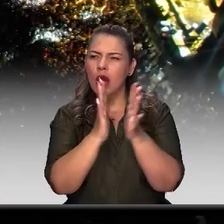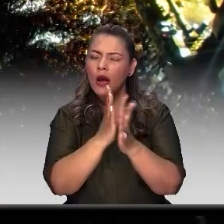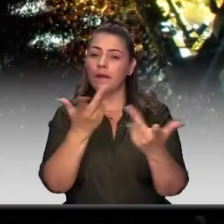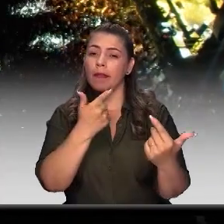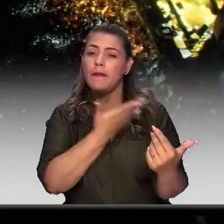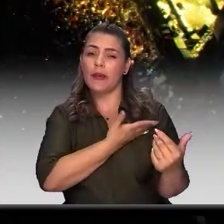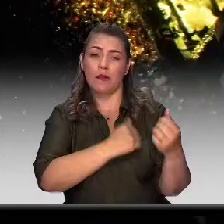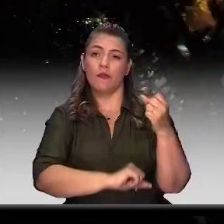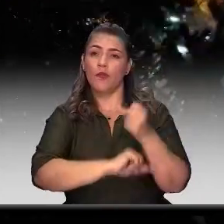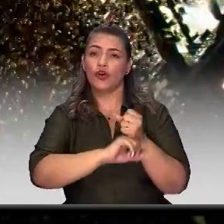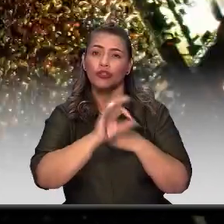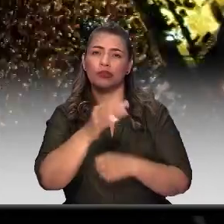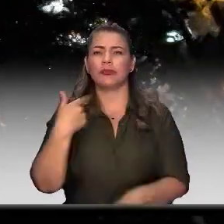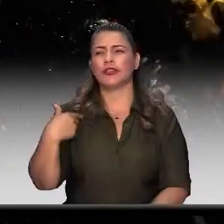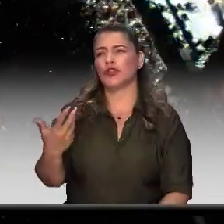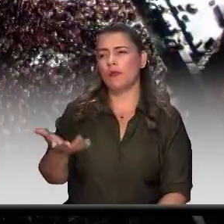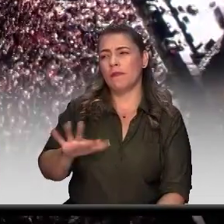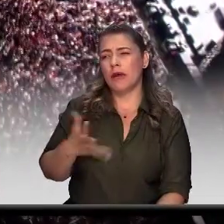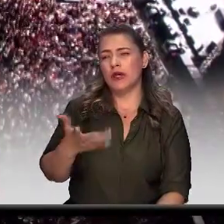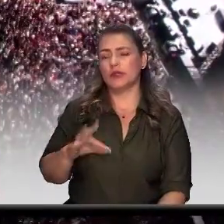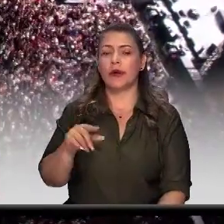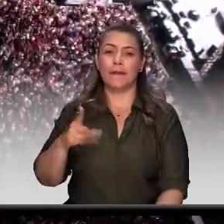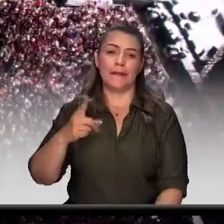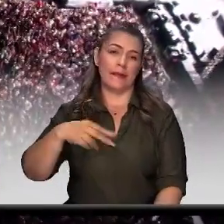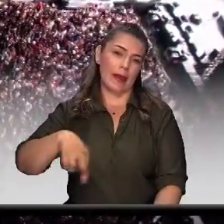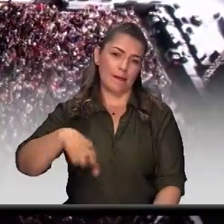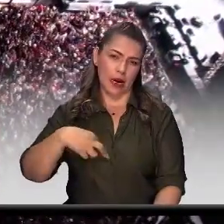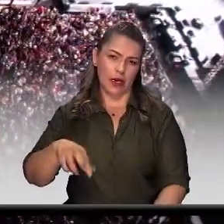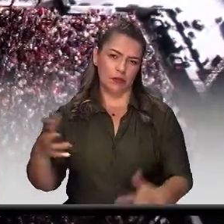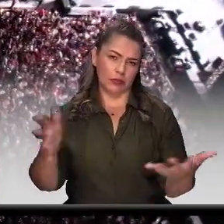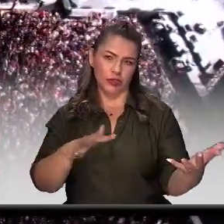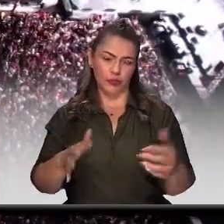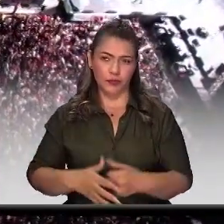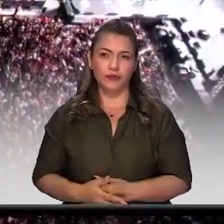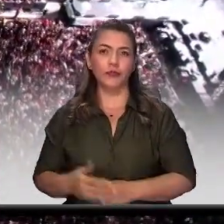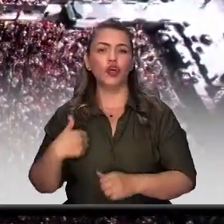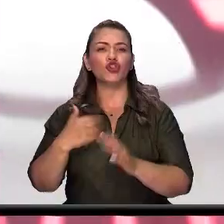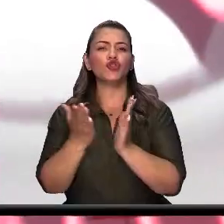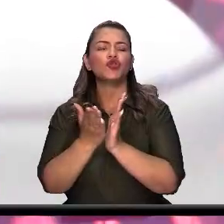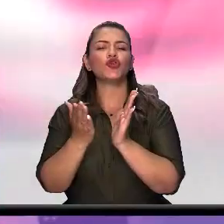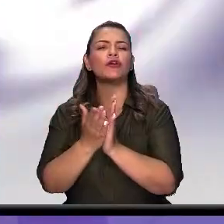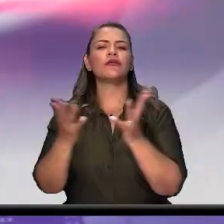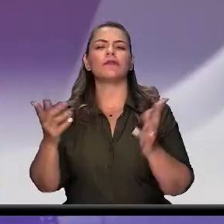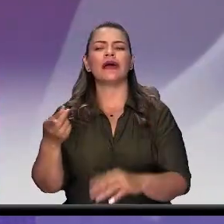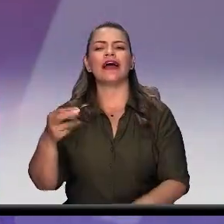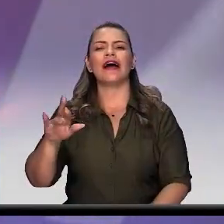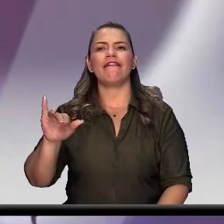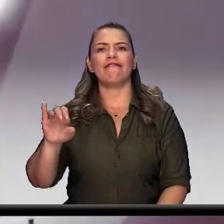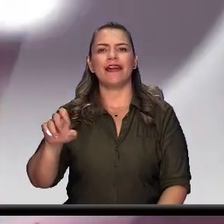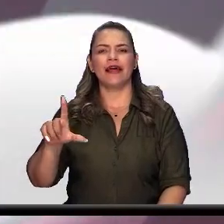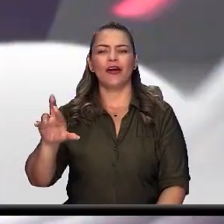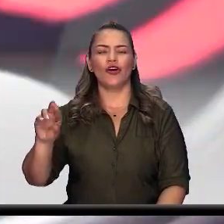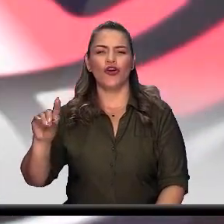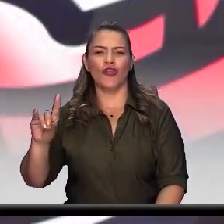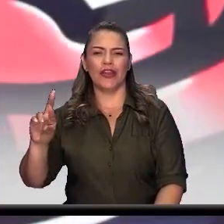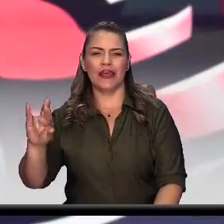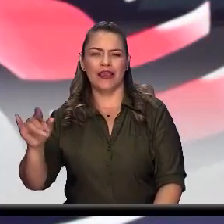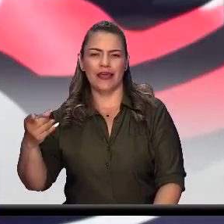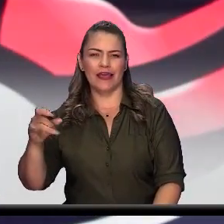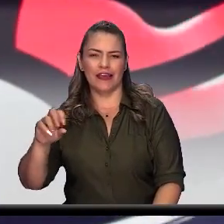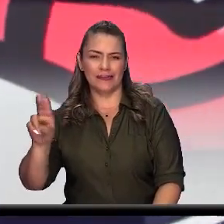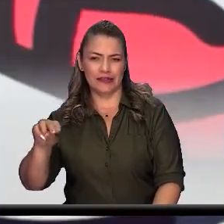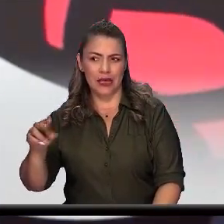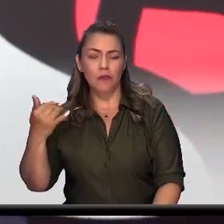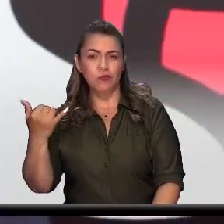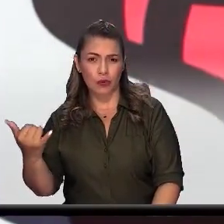de que fue cuando estaba más o menos en primero de primaria, y yo estudiaba en la escuela Gabriel Rodríguez Ochoa, la que quedaba en Yarumito, la que hoy